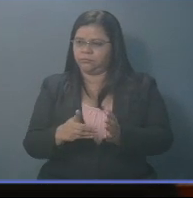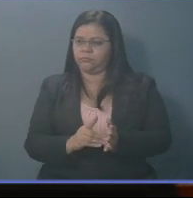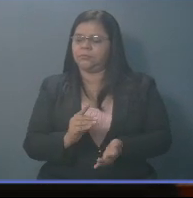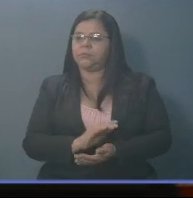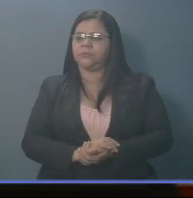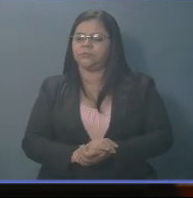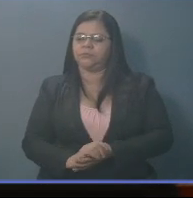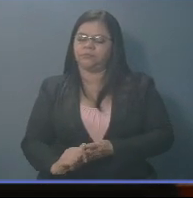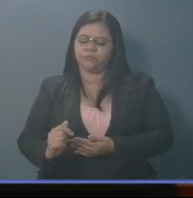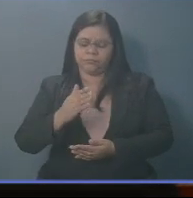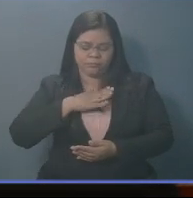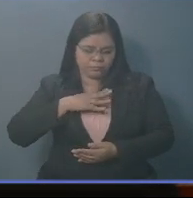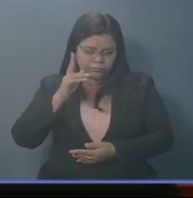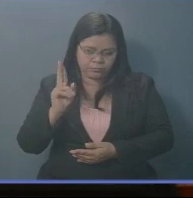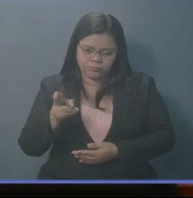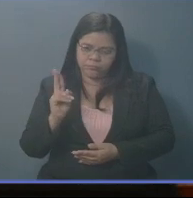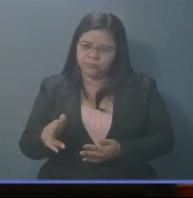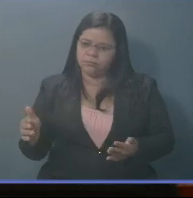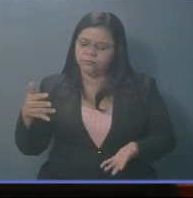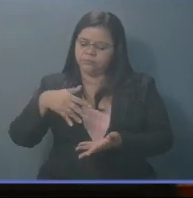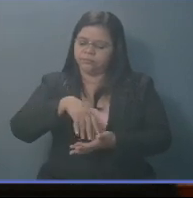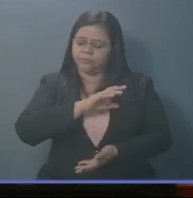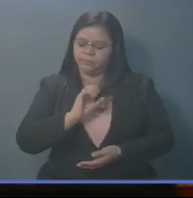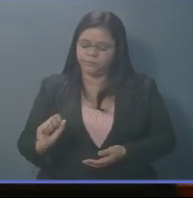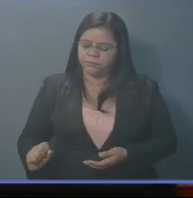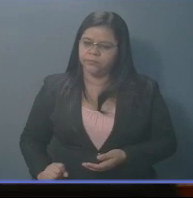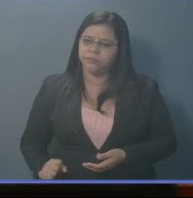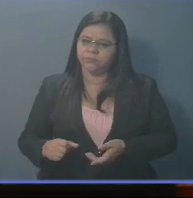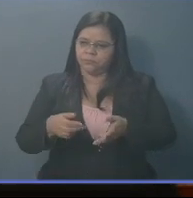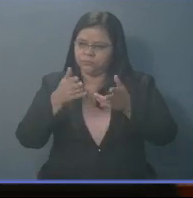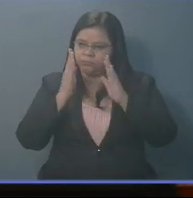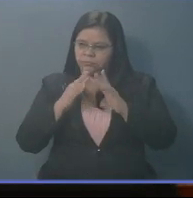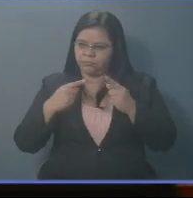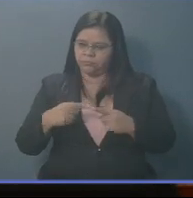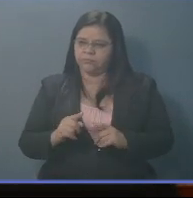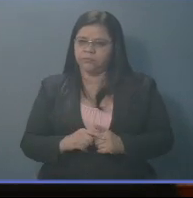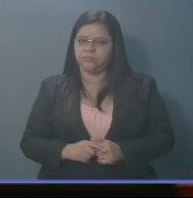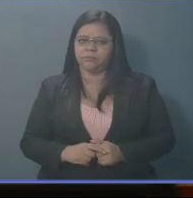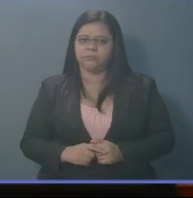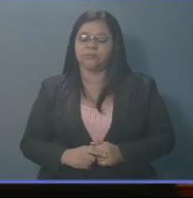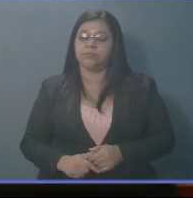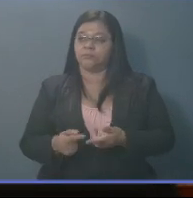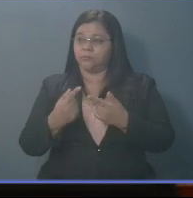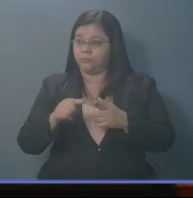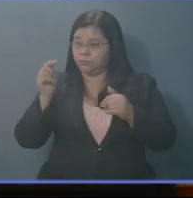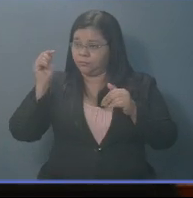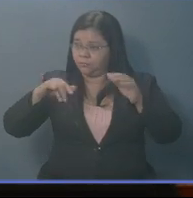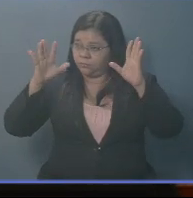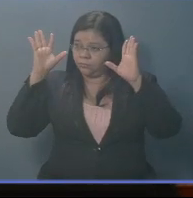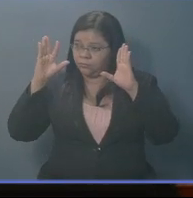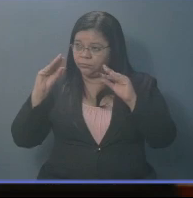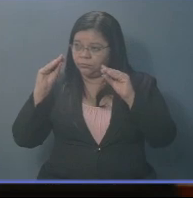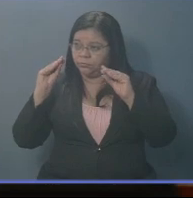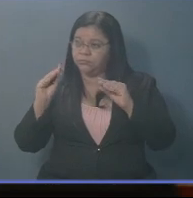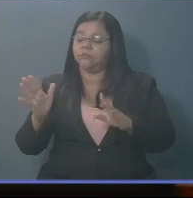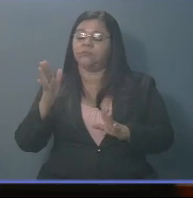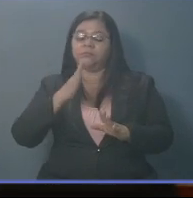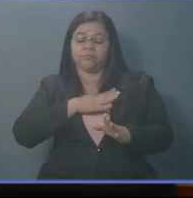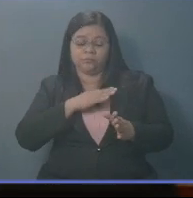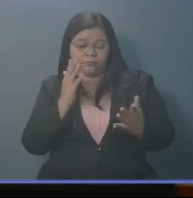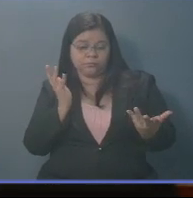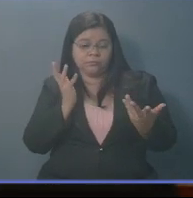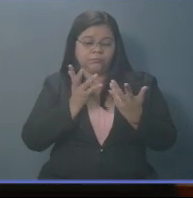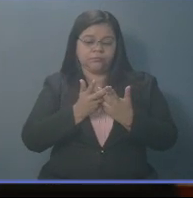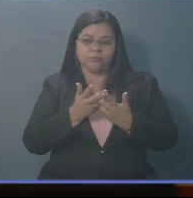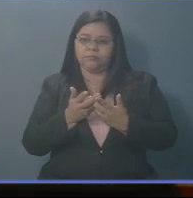lo mismo que al pueblo salvadoreño que nos da seguimiento. Pero esta noche, yo coincido con